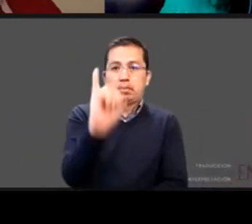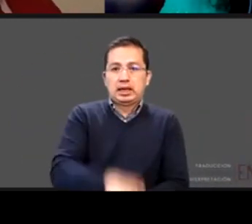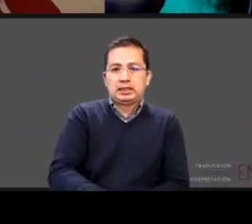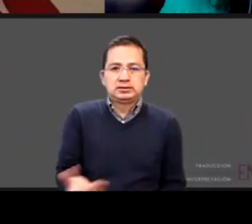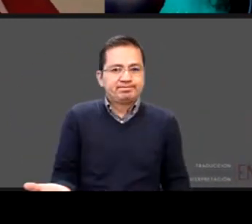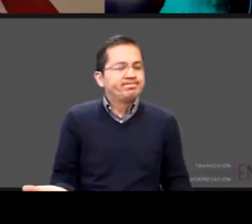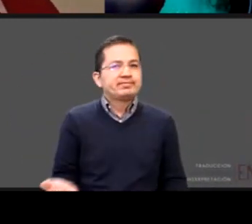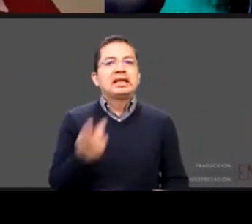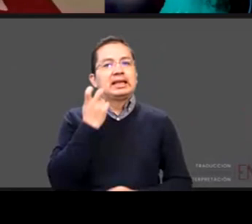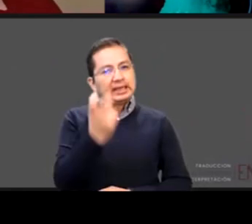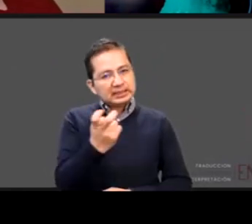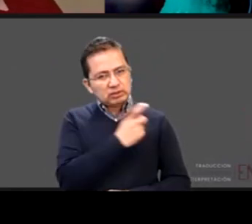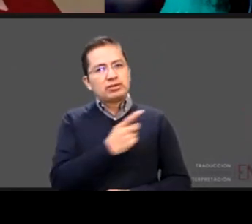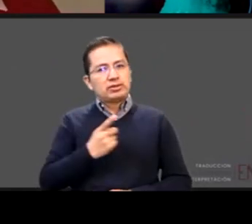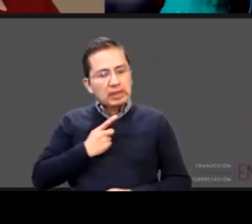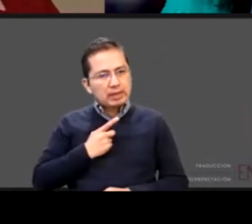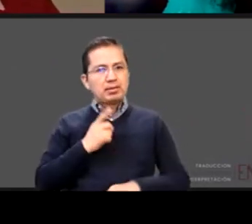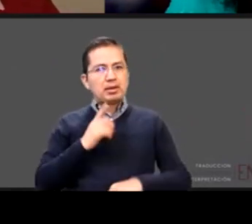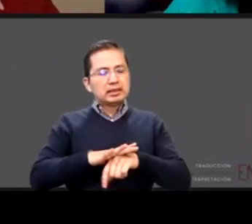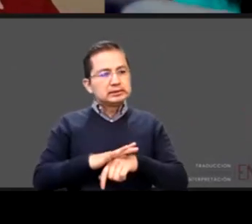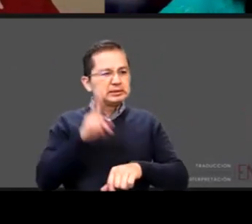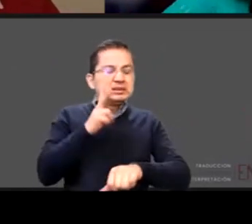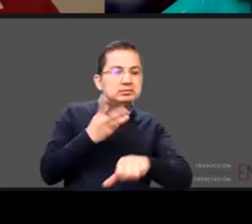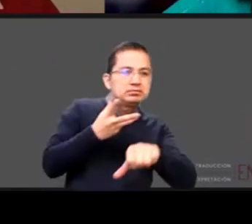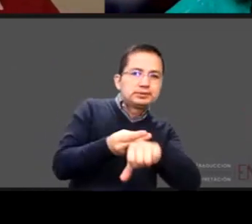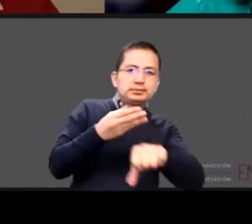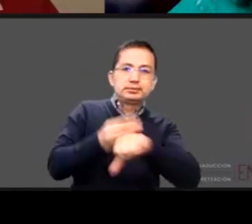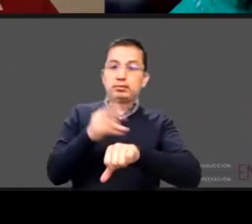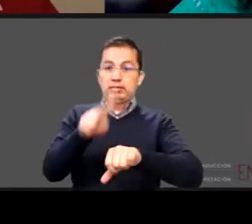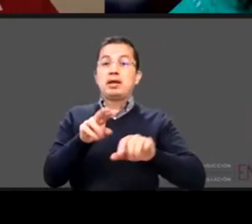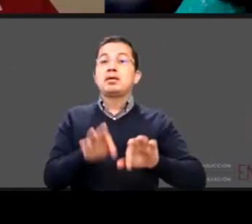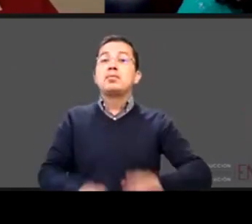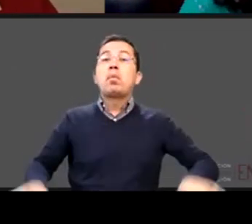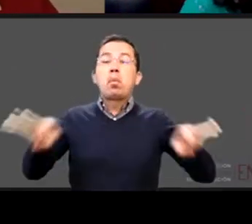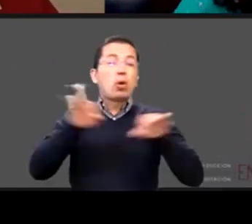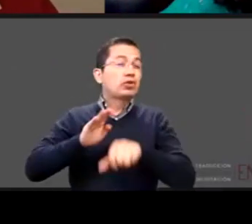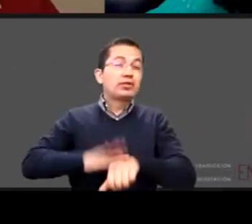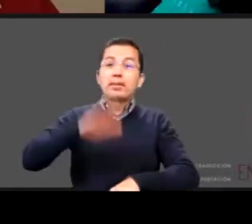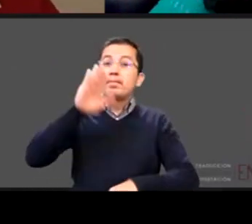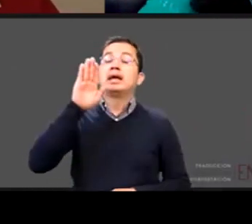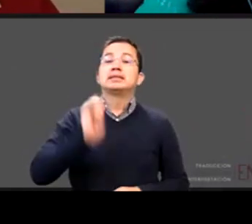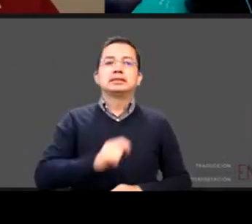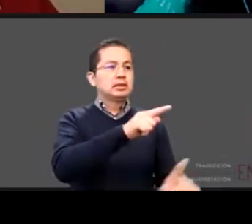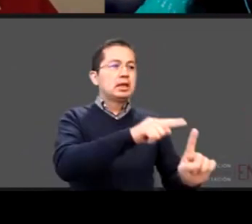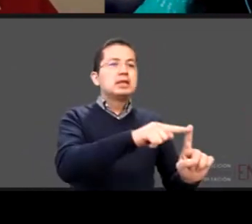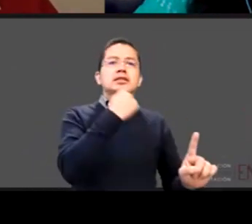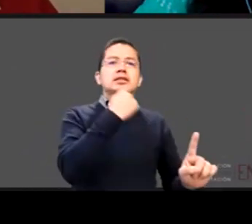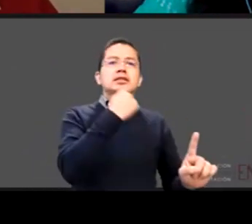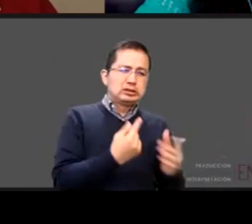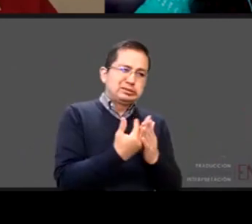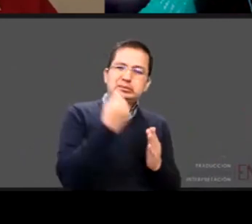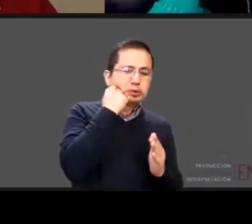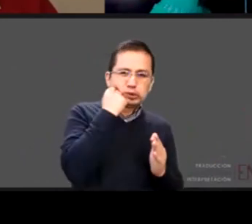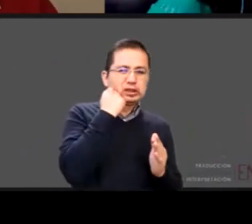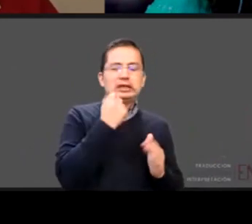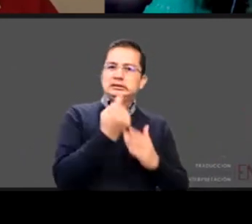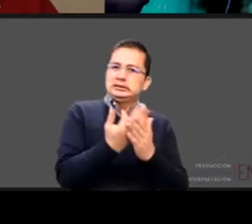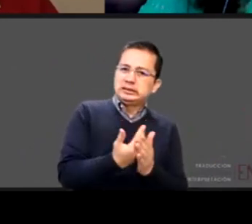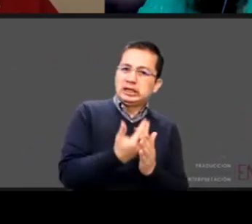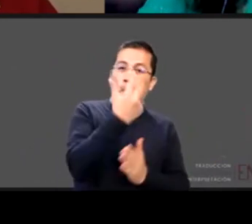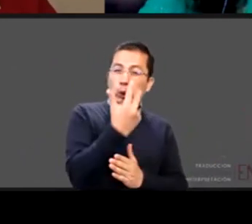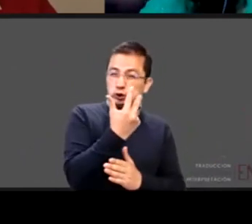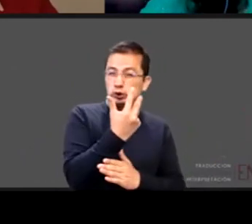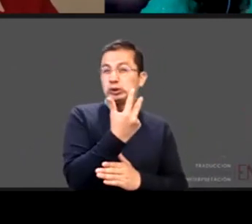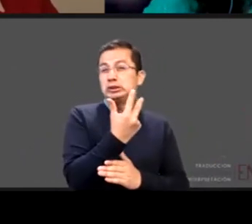hacer estas adaptaciones ¿por qué? es más importante que el niño convive media hora con papá de 8 y media a 9 de la noche y eso que se está